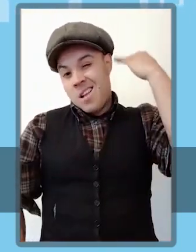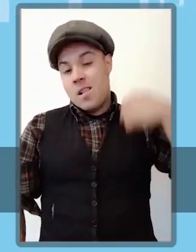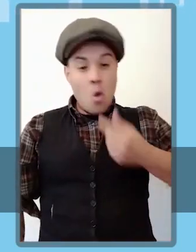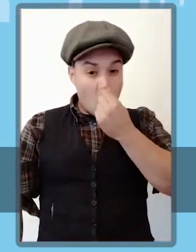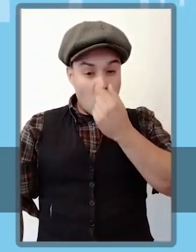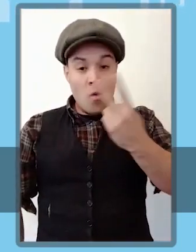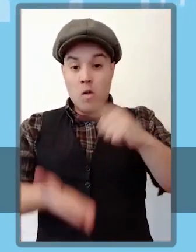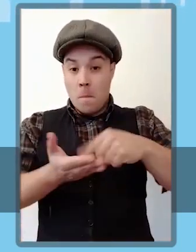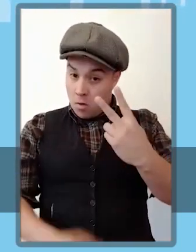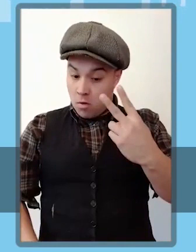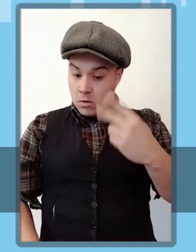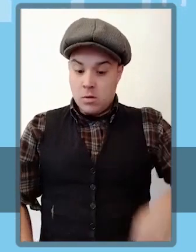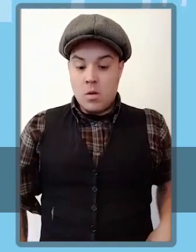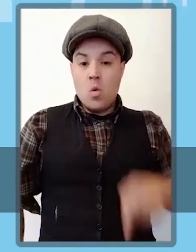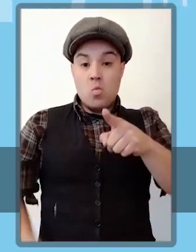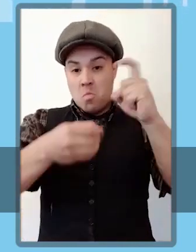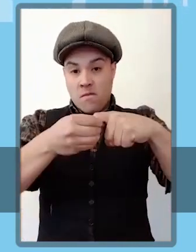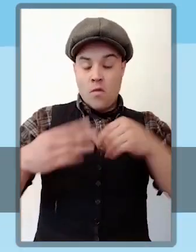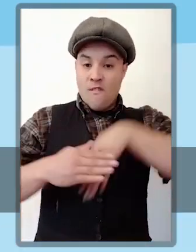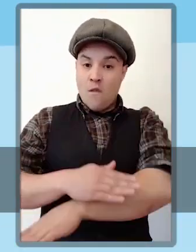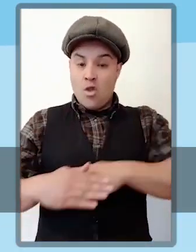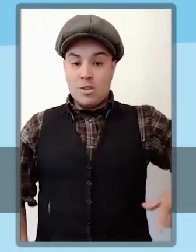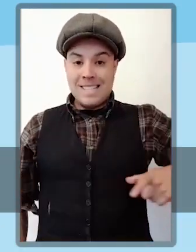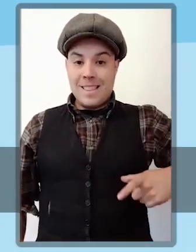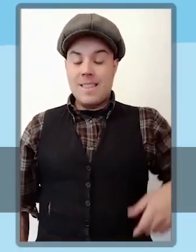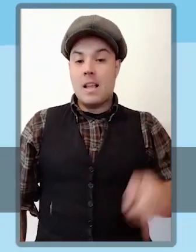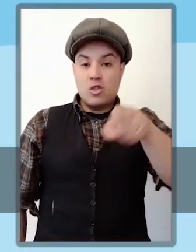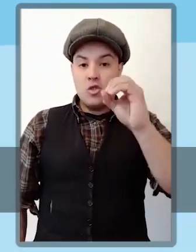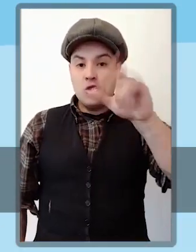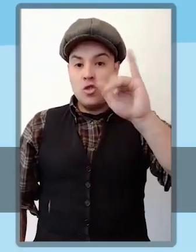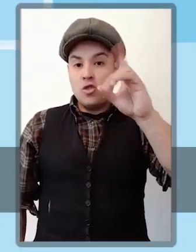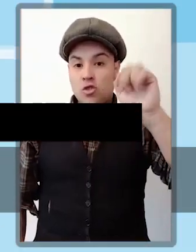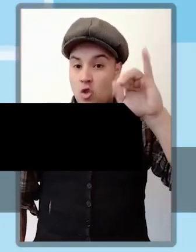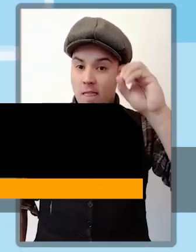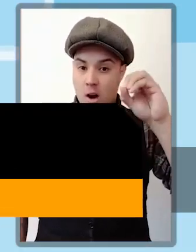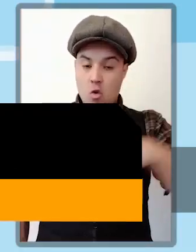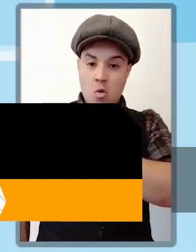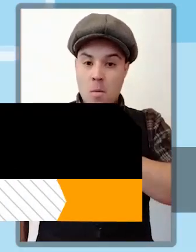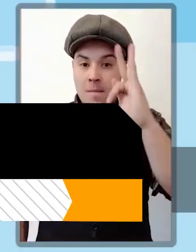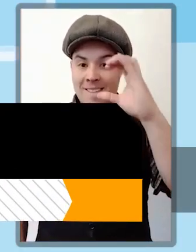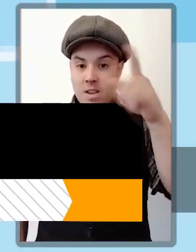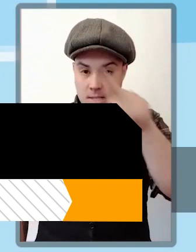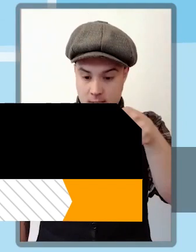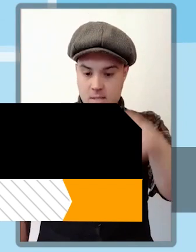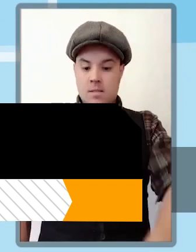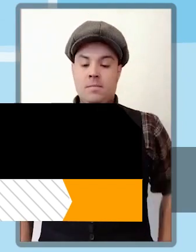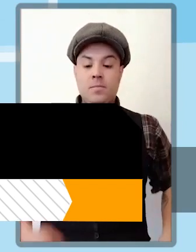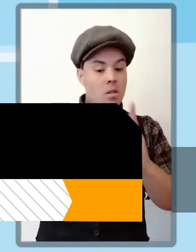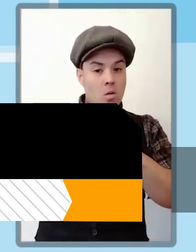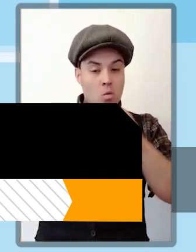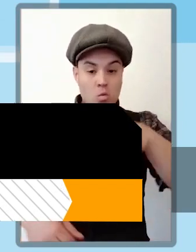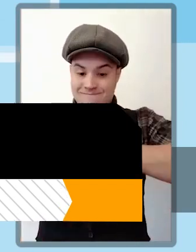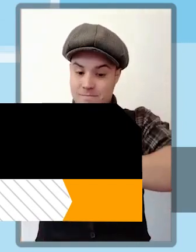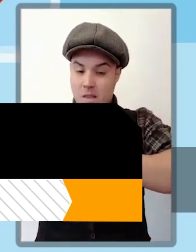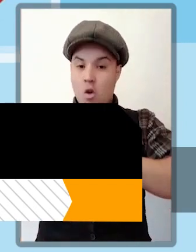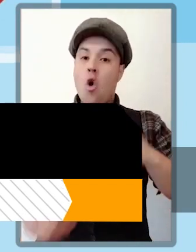presencial o a través del sitio web de la AFC. Fondo de cesantía solidario. Este fondo está destinado a los afiliados a la AFC que